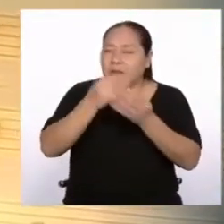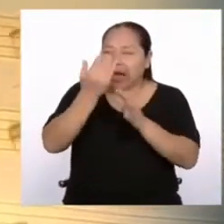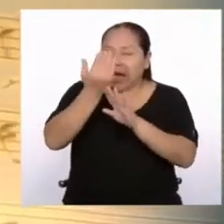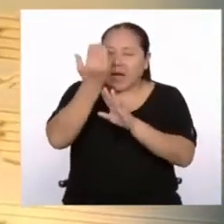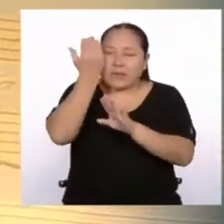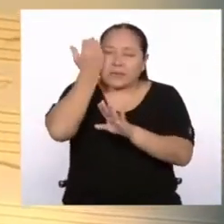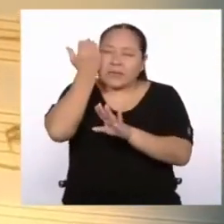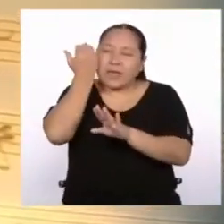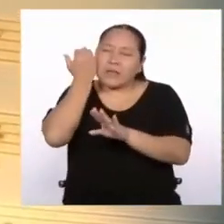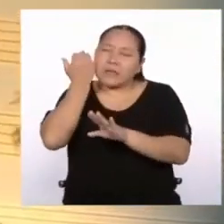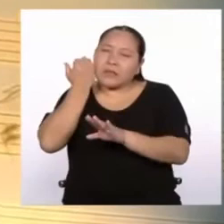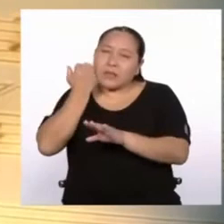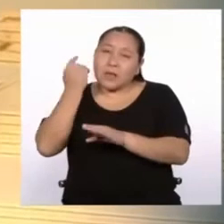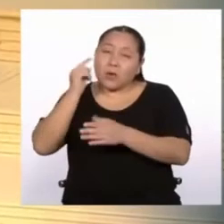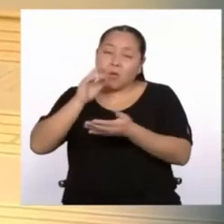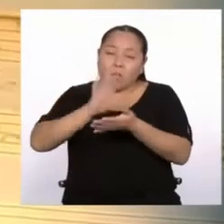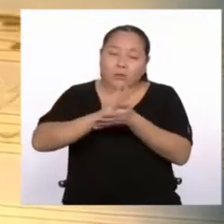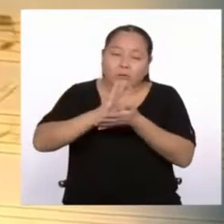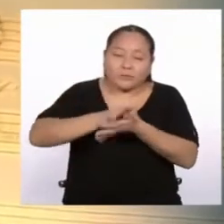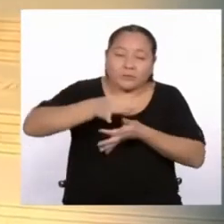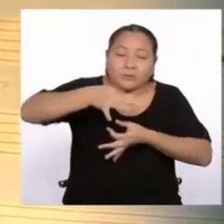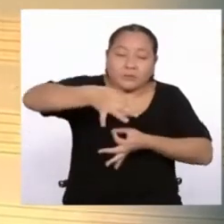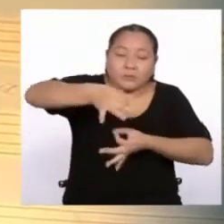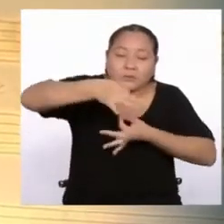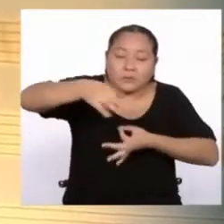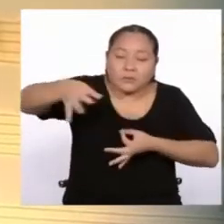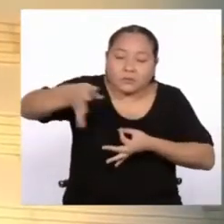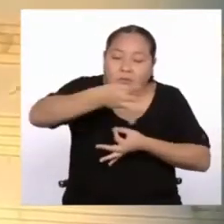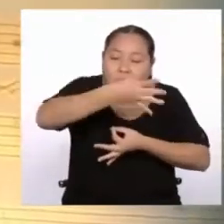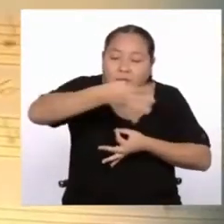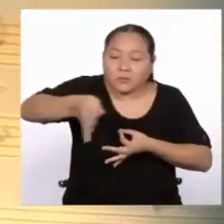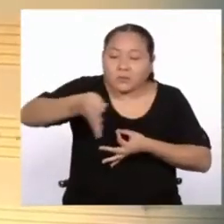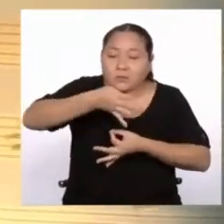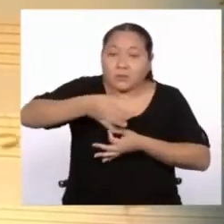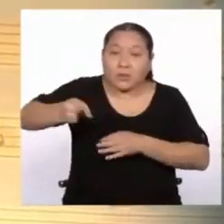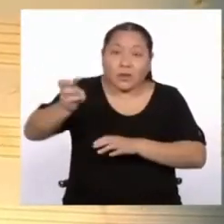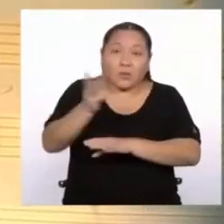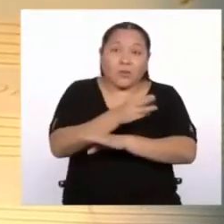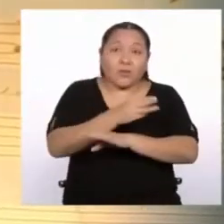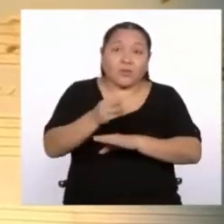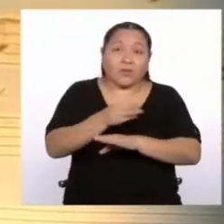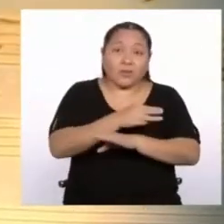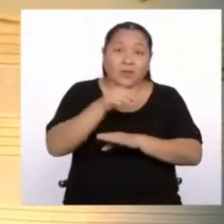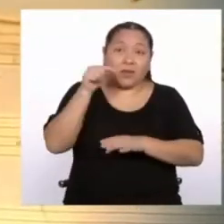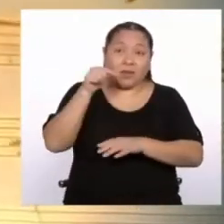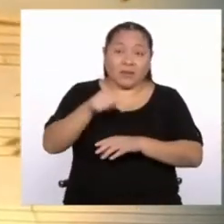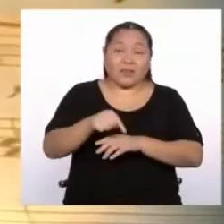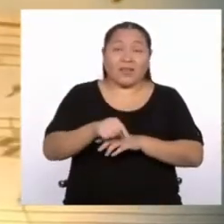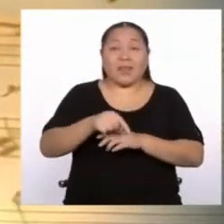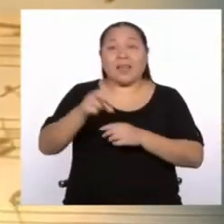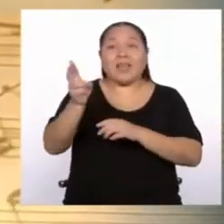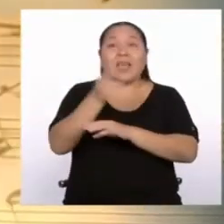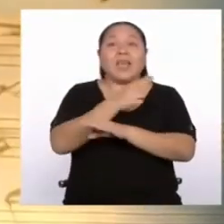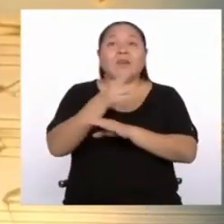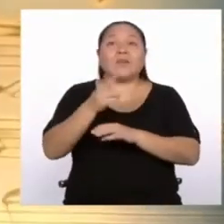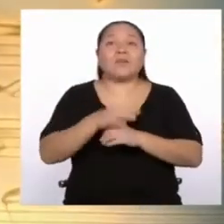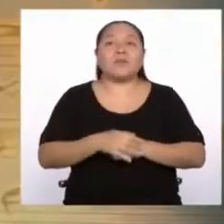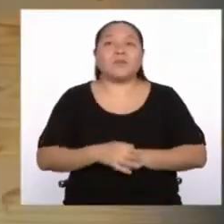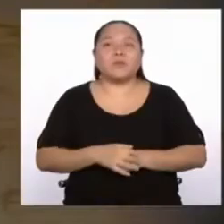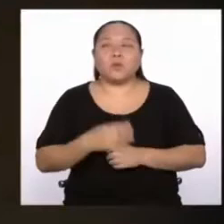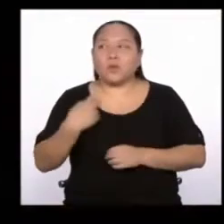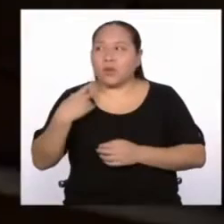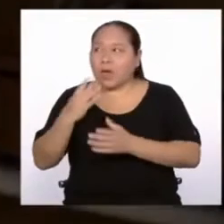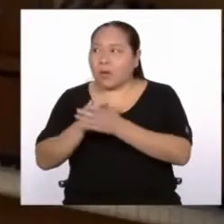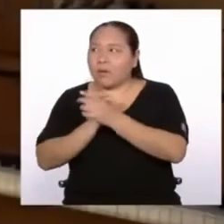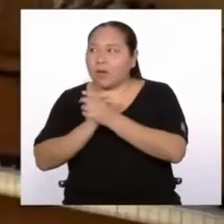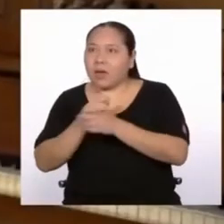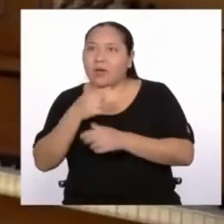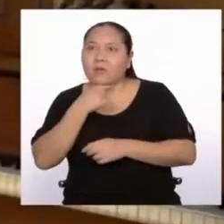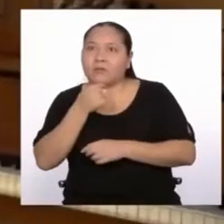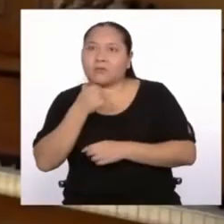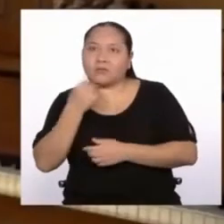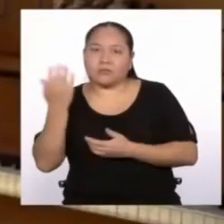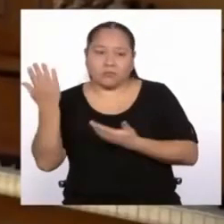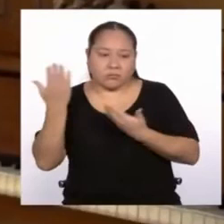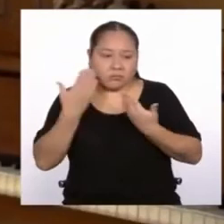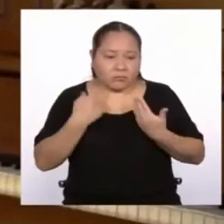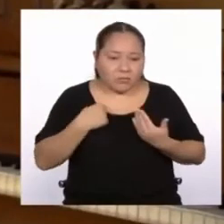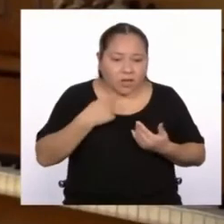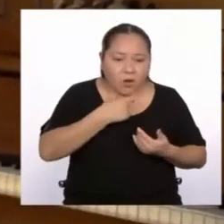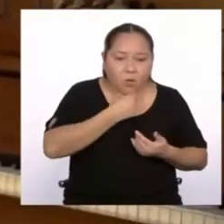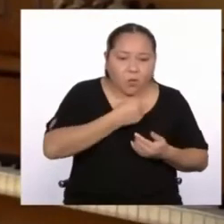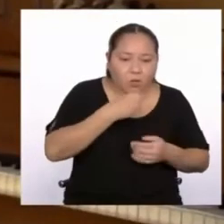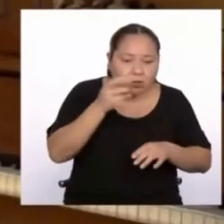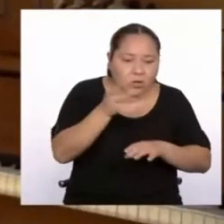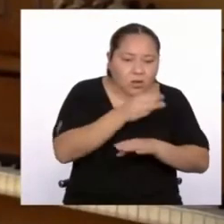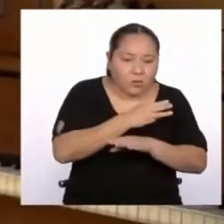se conserva de nuestro himno nacional. Un colega mío, que sabía de mis aficiones musicales y